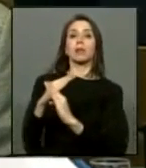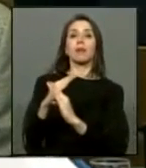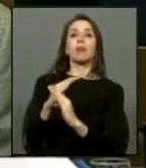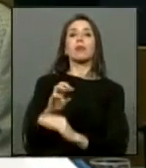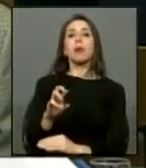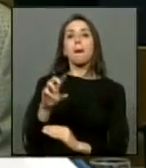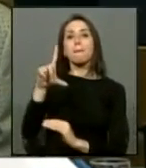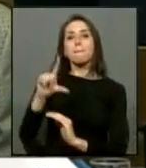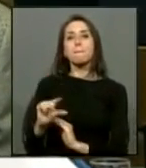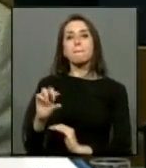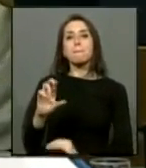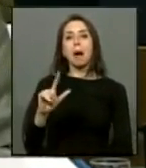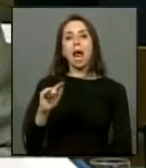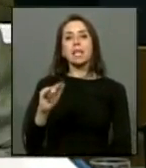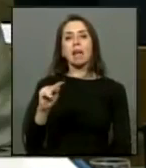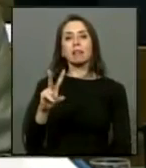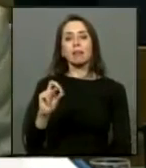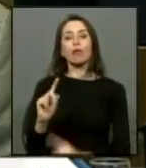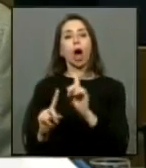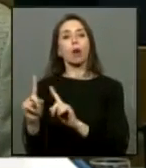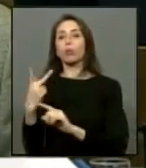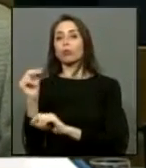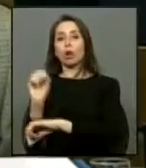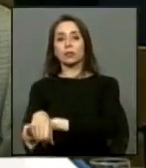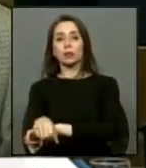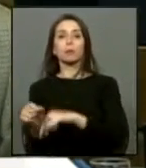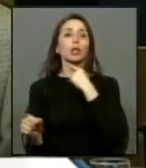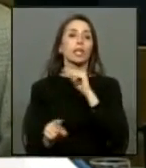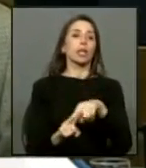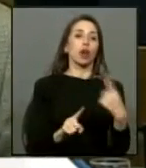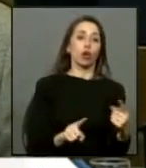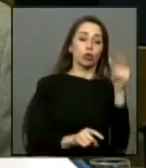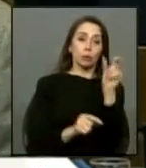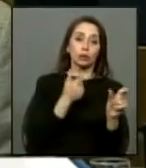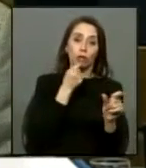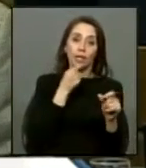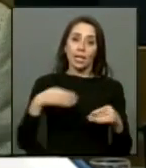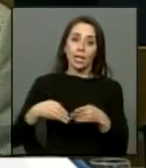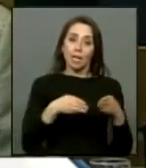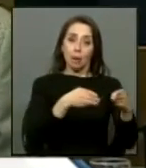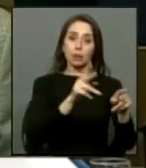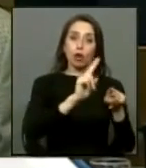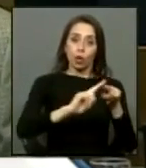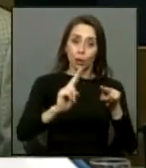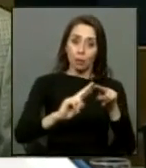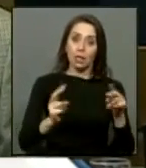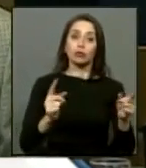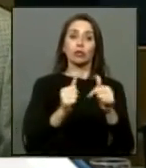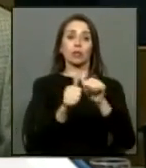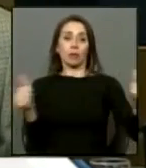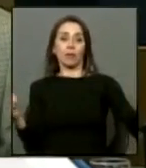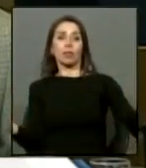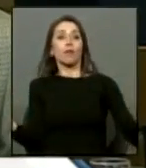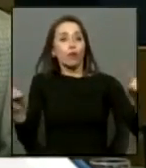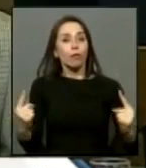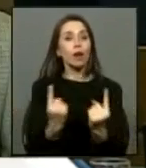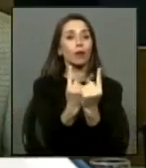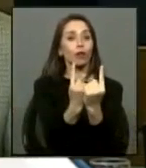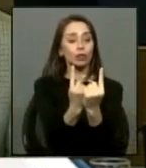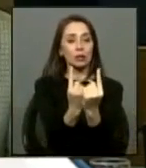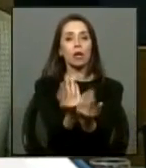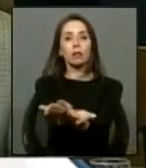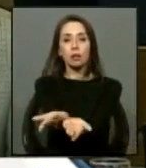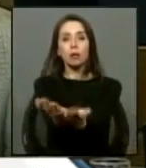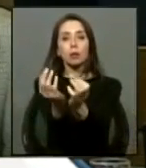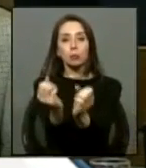algunos que no lo admiten o desean otro a quienes desean un camino de reparación y reencuentro debemos facilitarles la